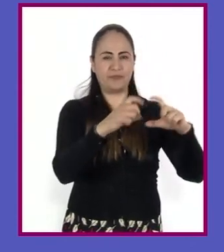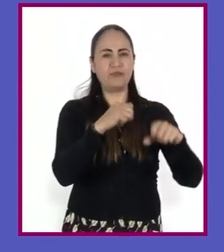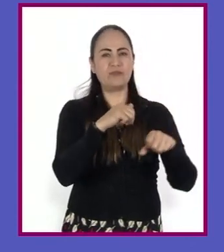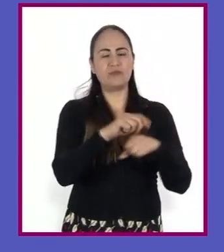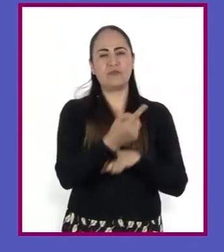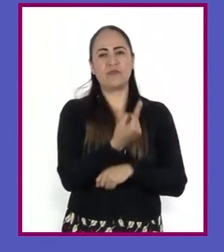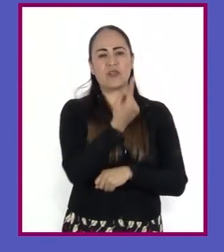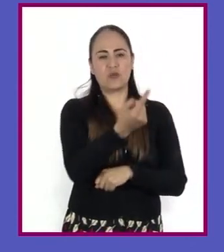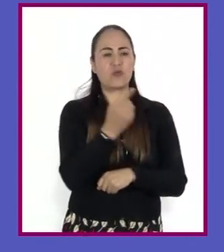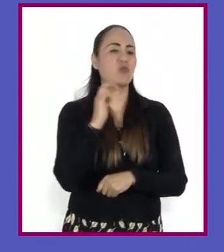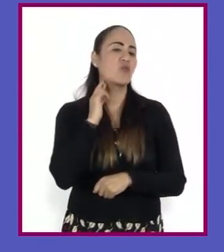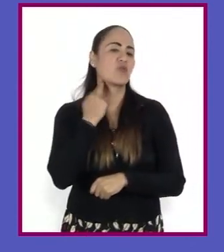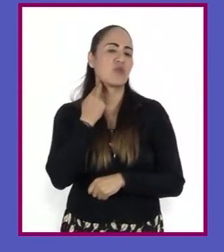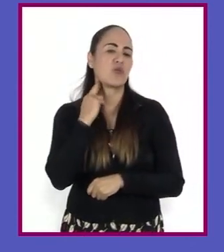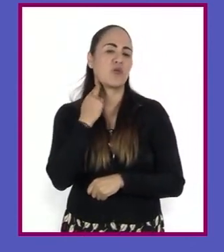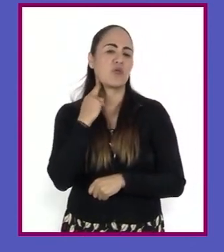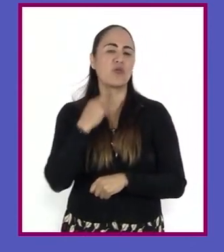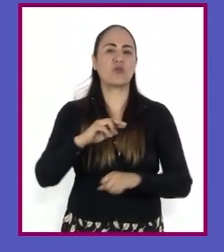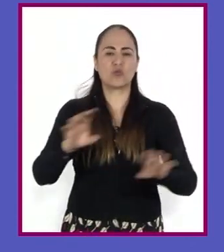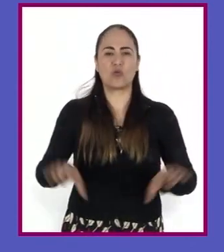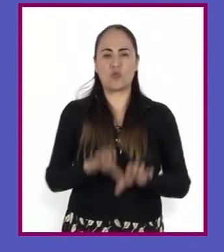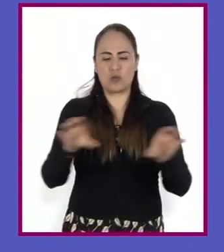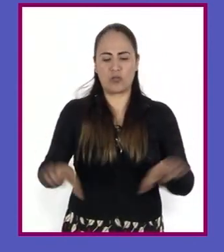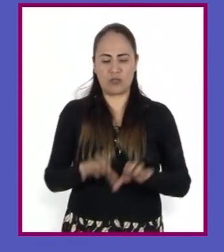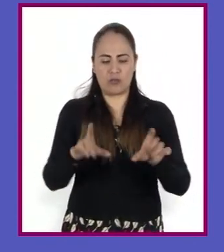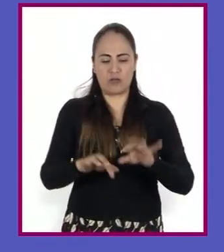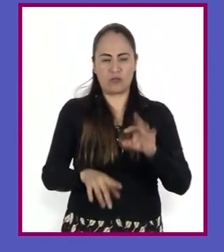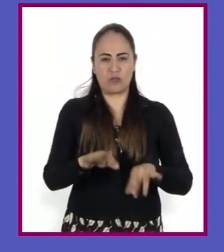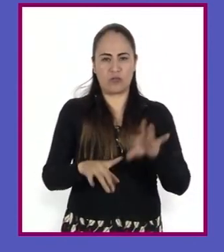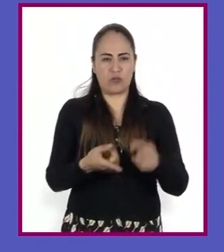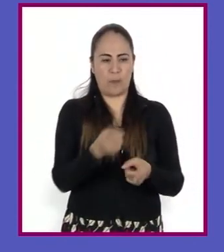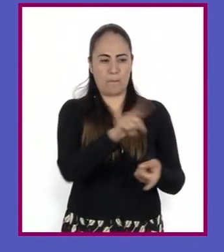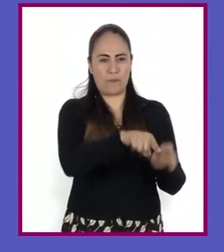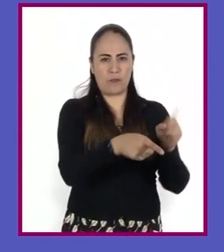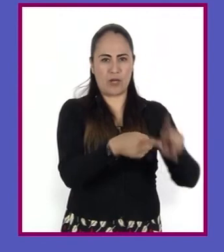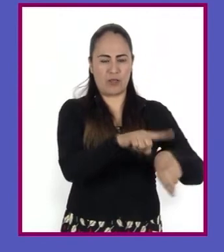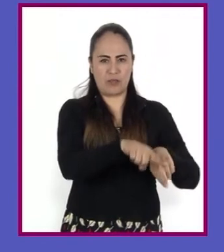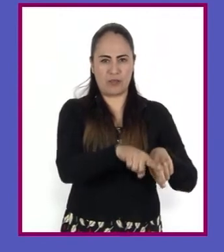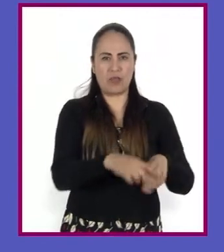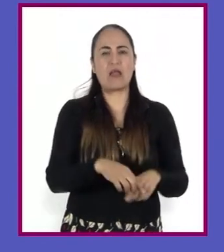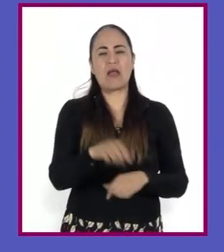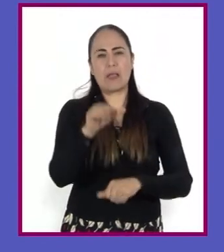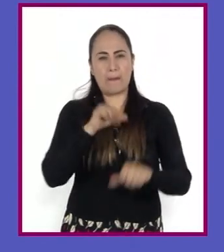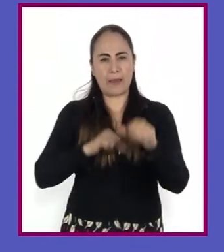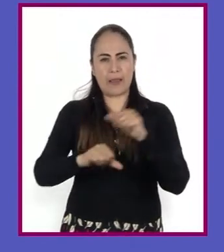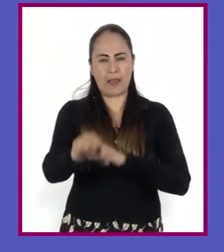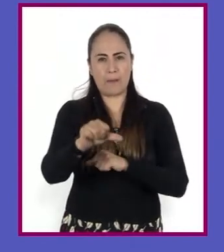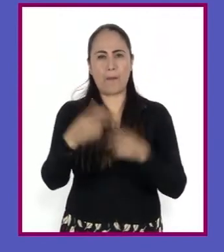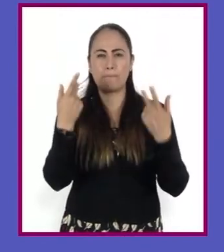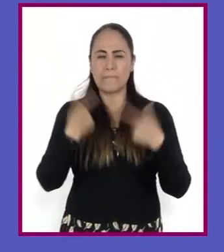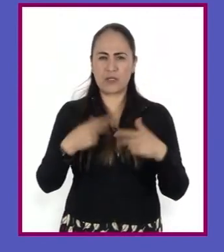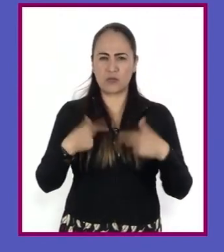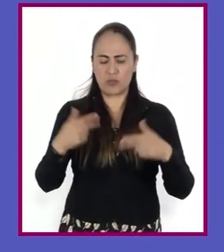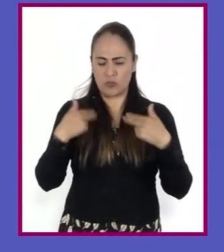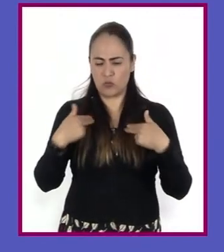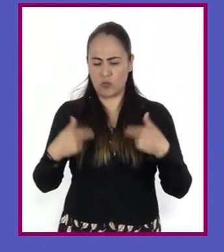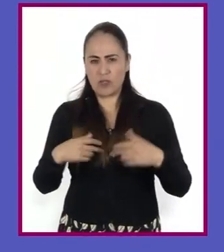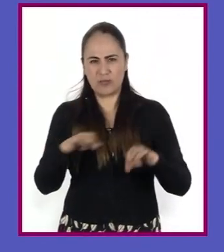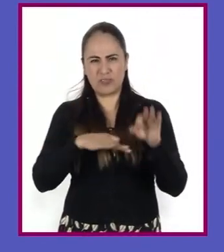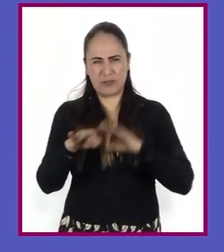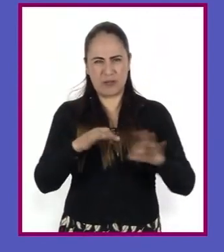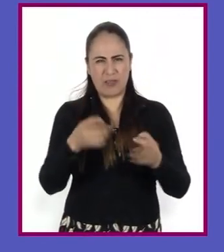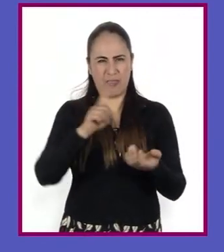máquinas controladas por computadoras, se usan más comúnmente como un reemplazo de los trabajadores humanos en las